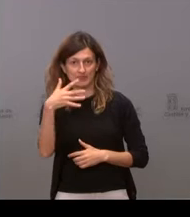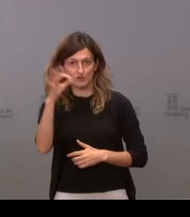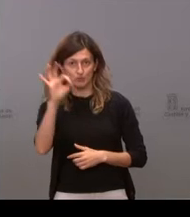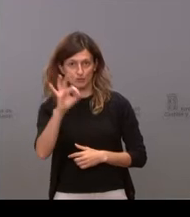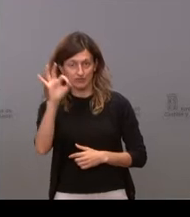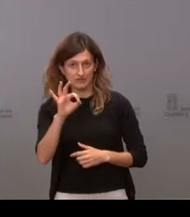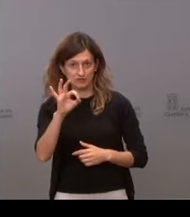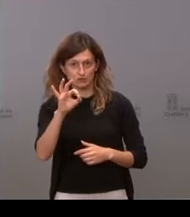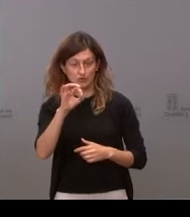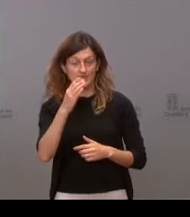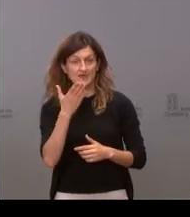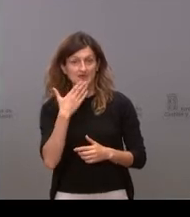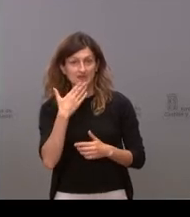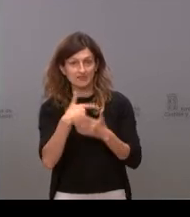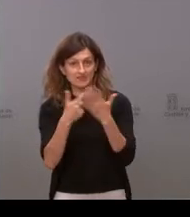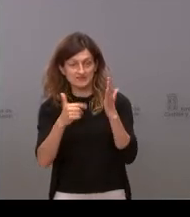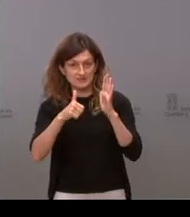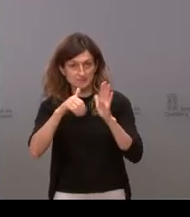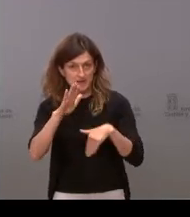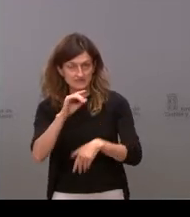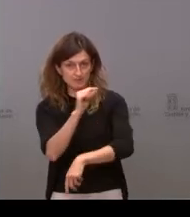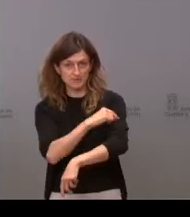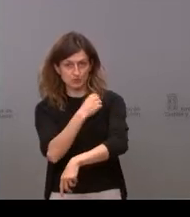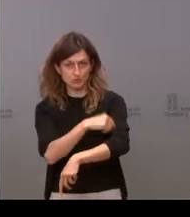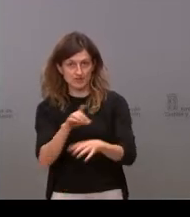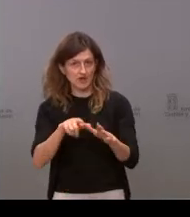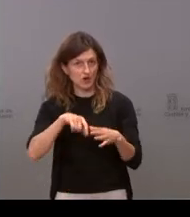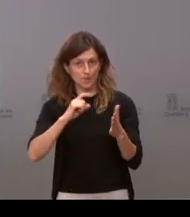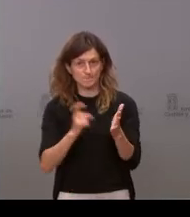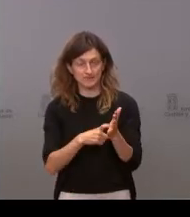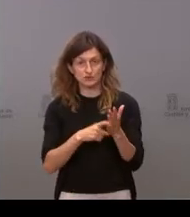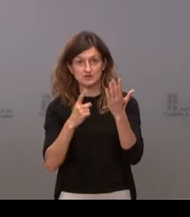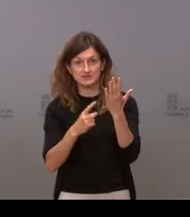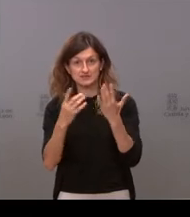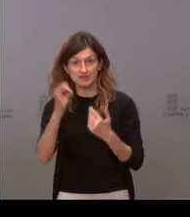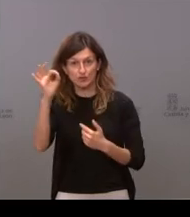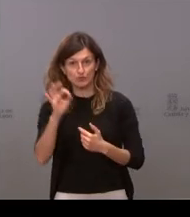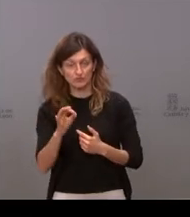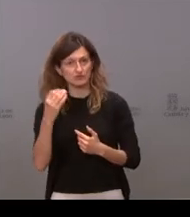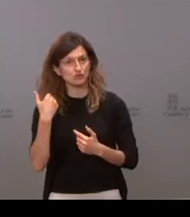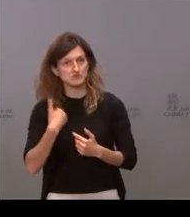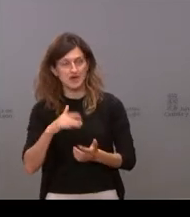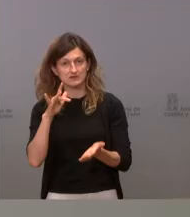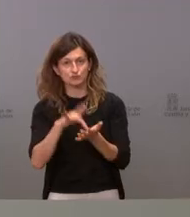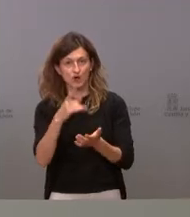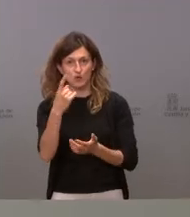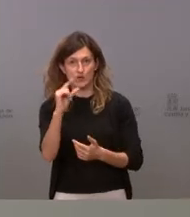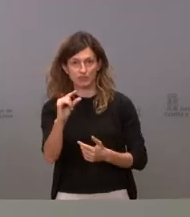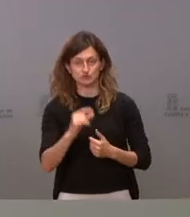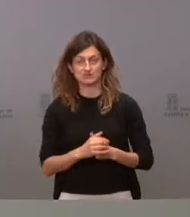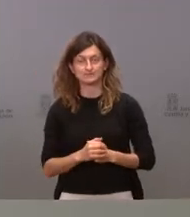de la población mayor de 16 años vacunada al completo y el 65% ya tiene una dosis.